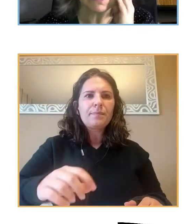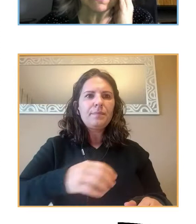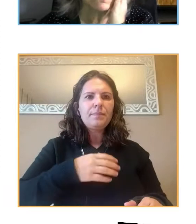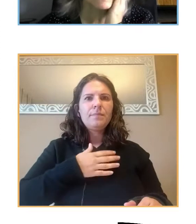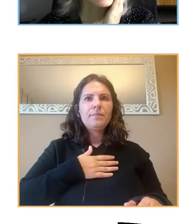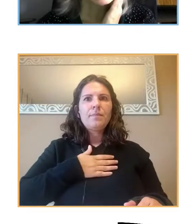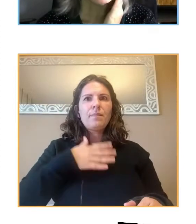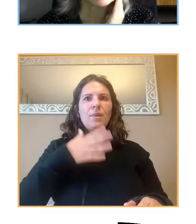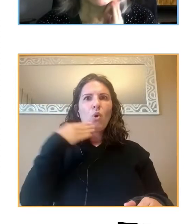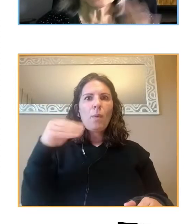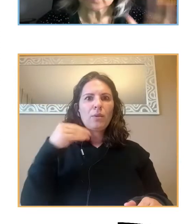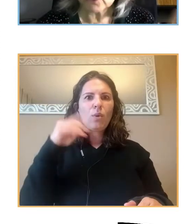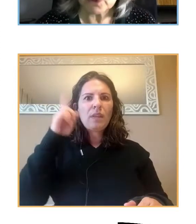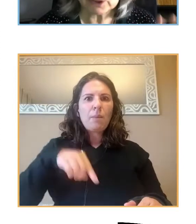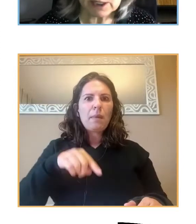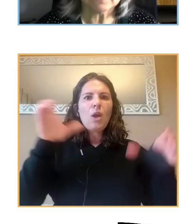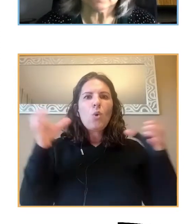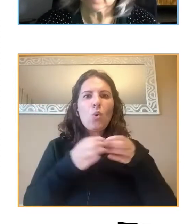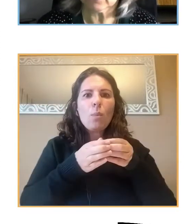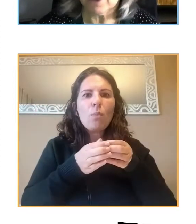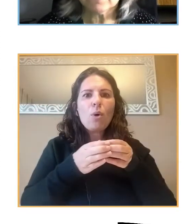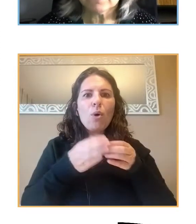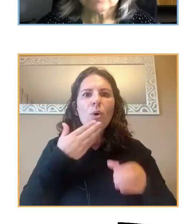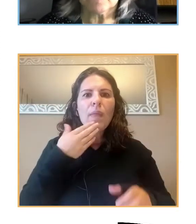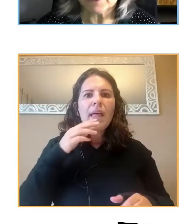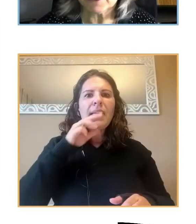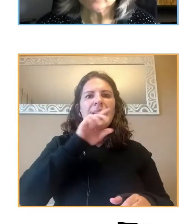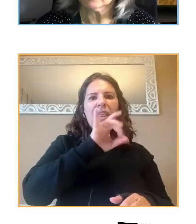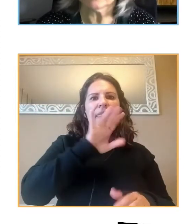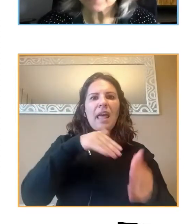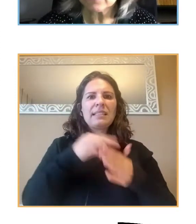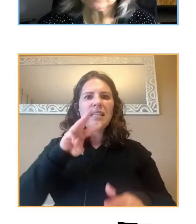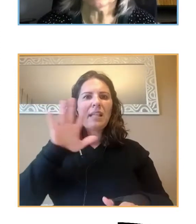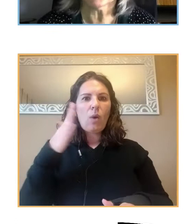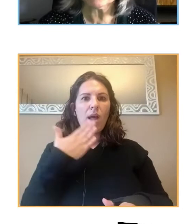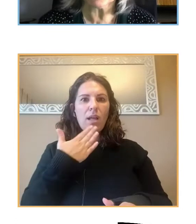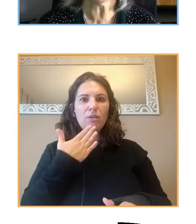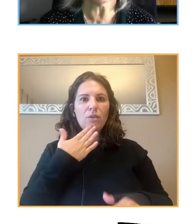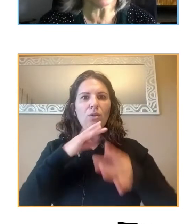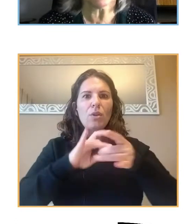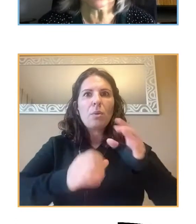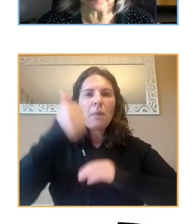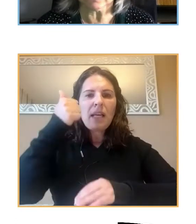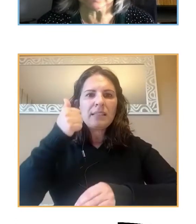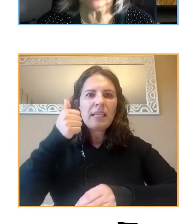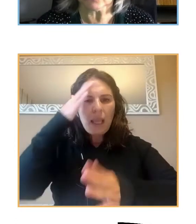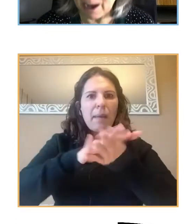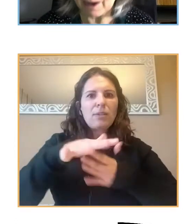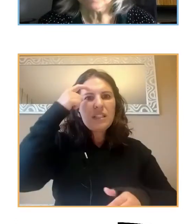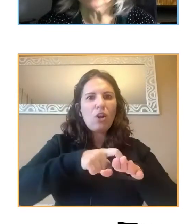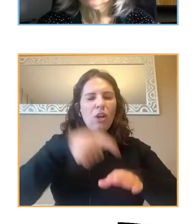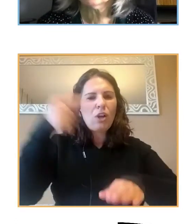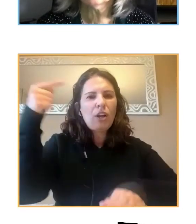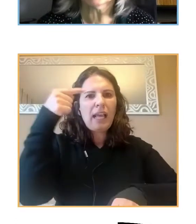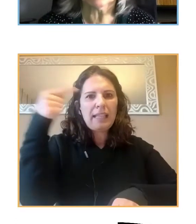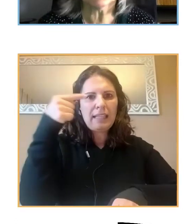juventud, también en el grupo entre 15 y 34 años, vieron que el mayor impacto psicológico negativo se daba